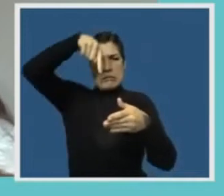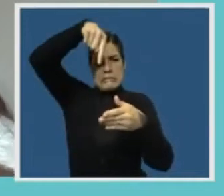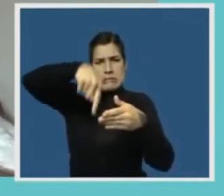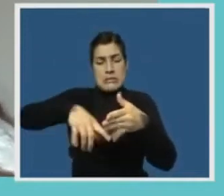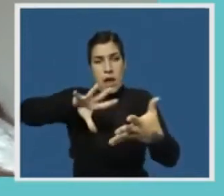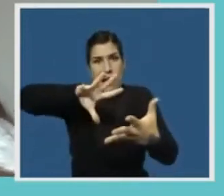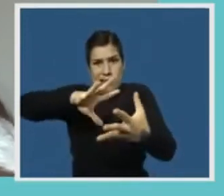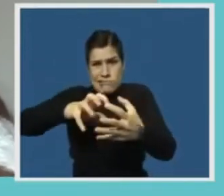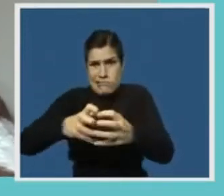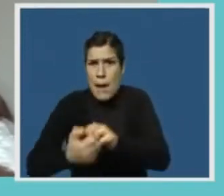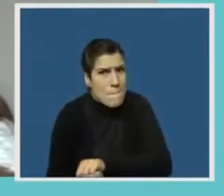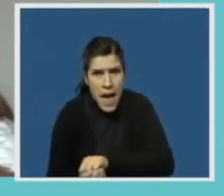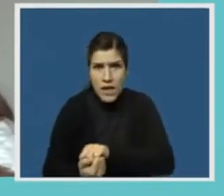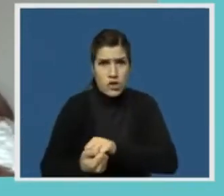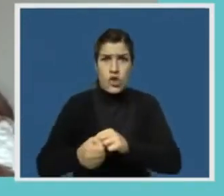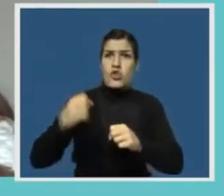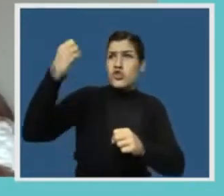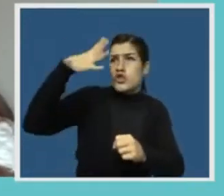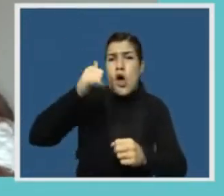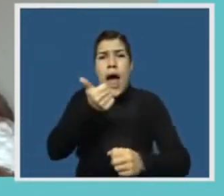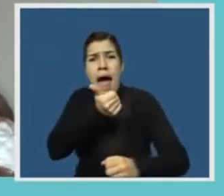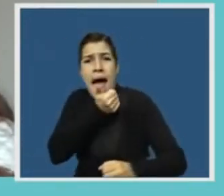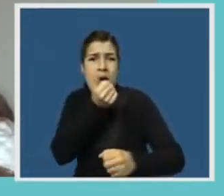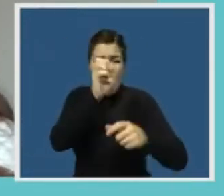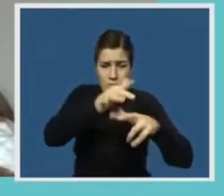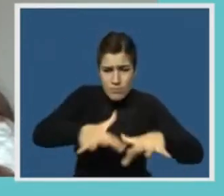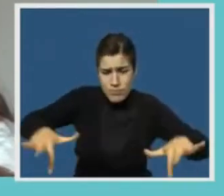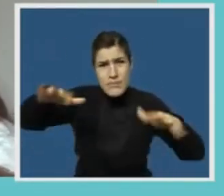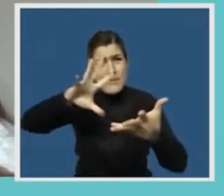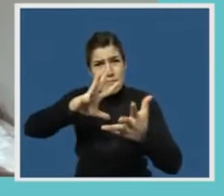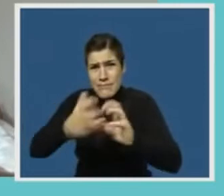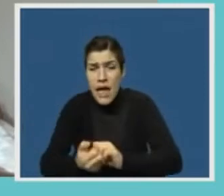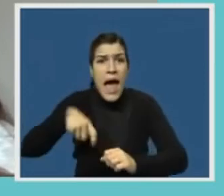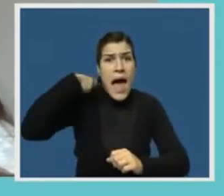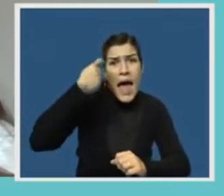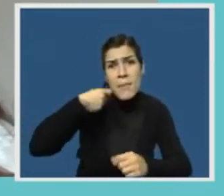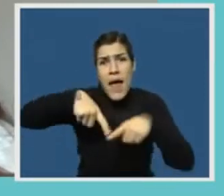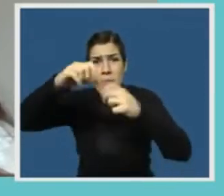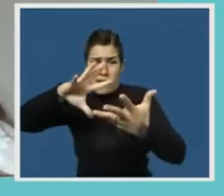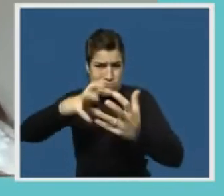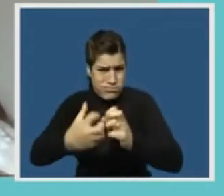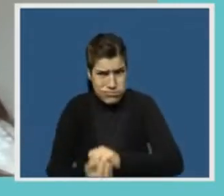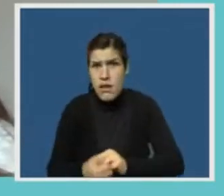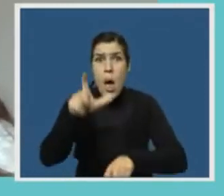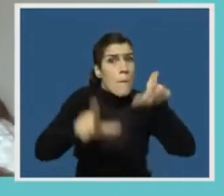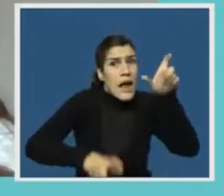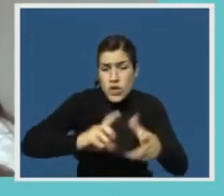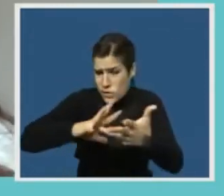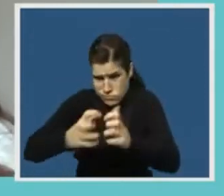actividad son claros y evidentes. Existen innumerables argumentos que sustentan esta afirmación.